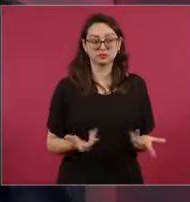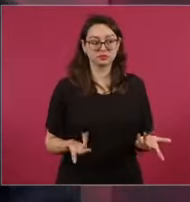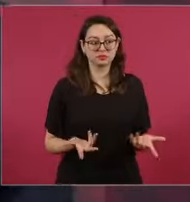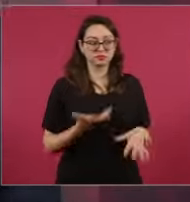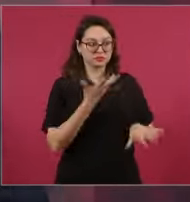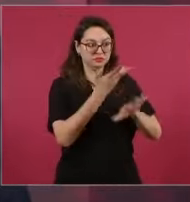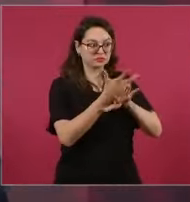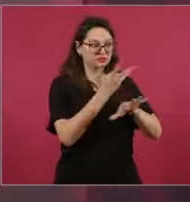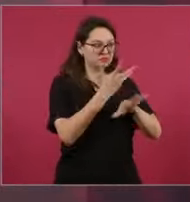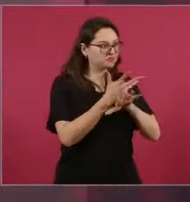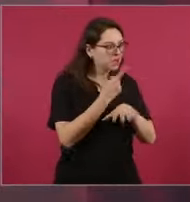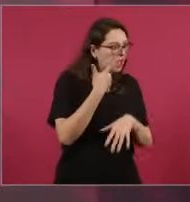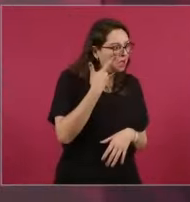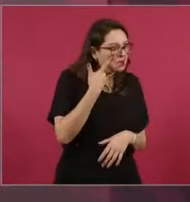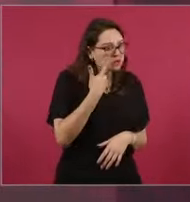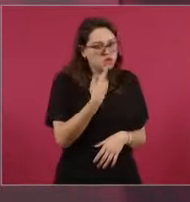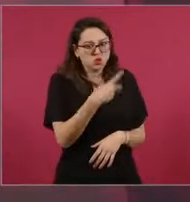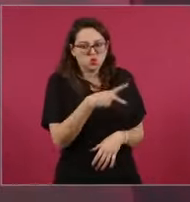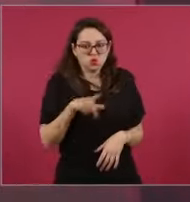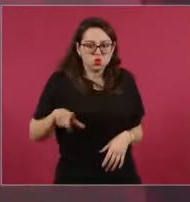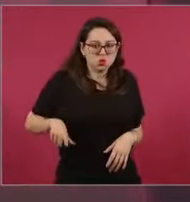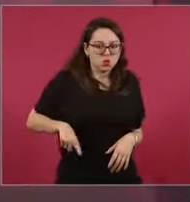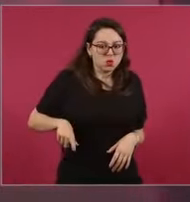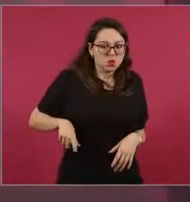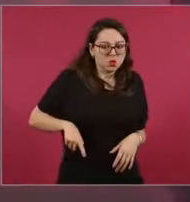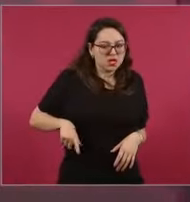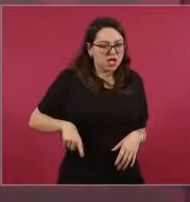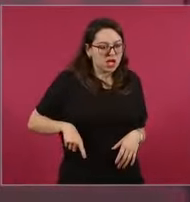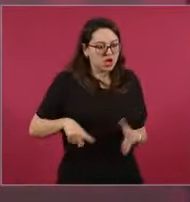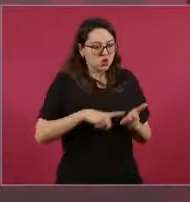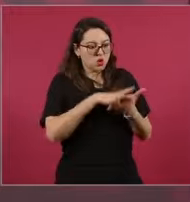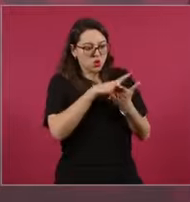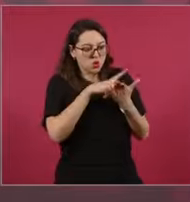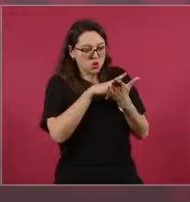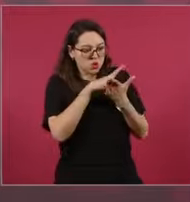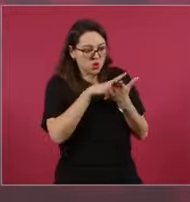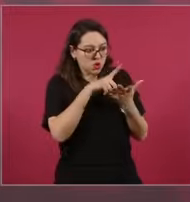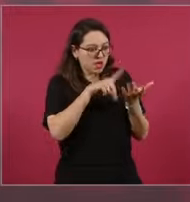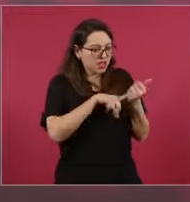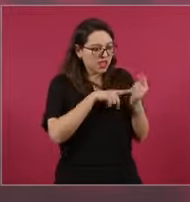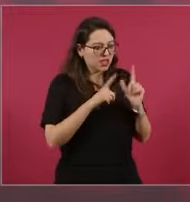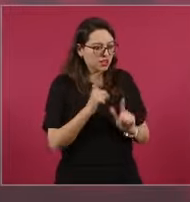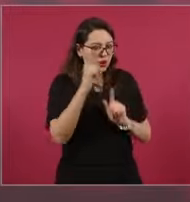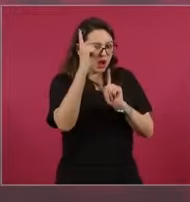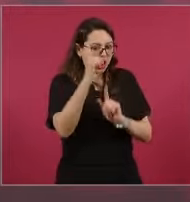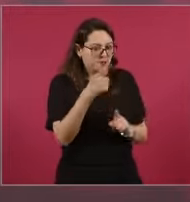viendo quién de los que venden armas